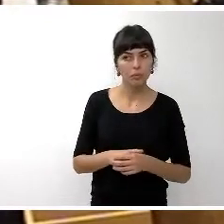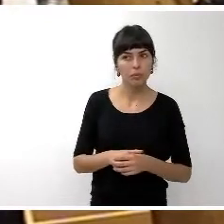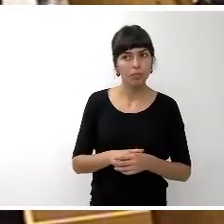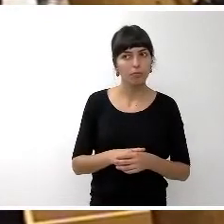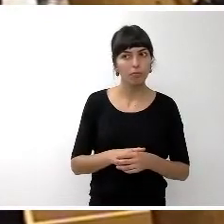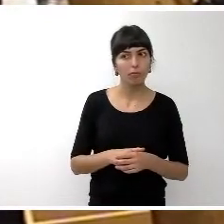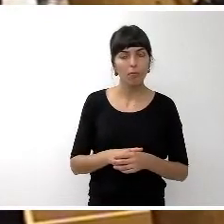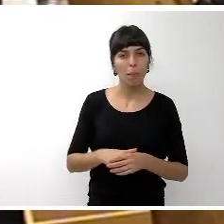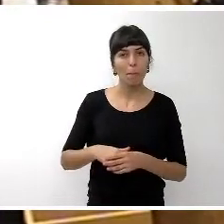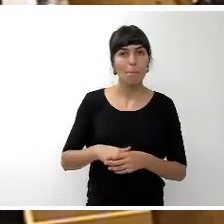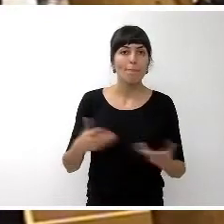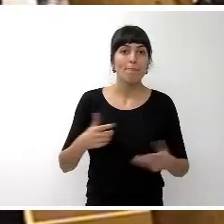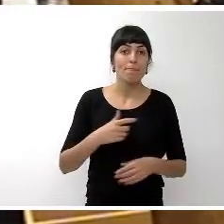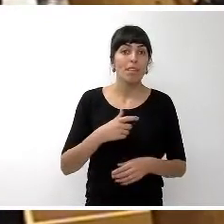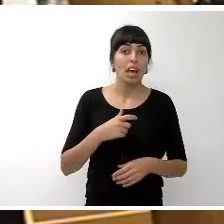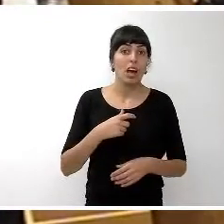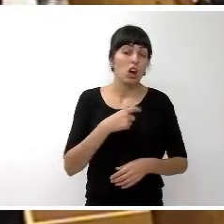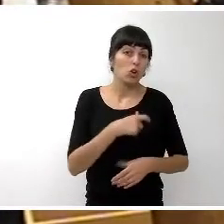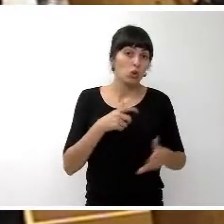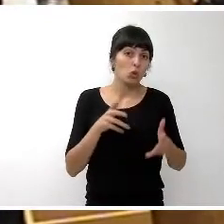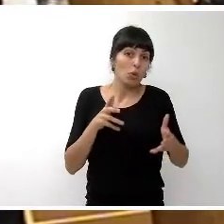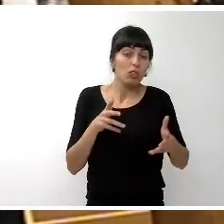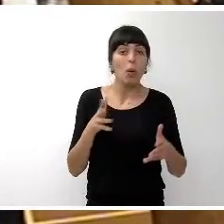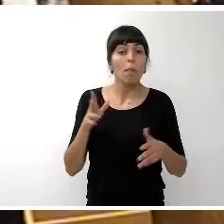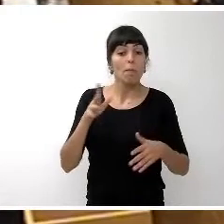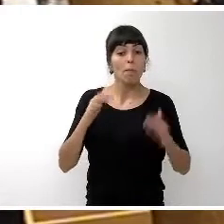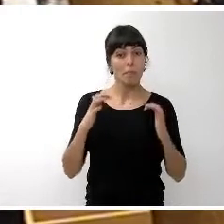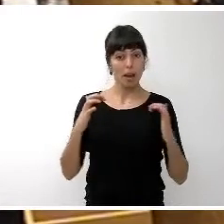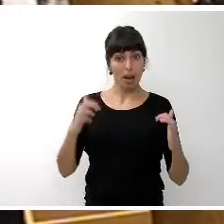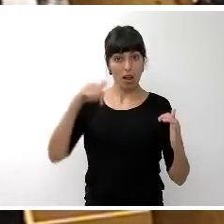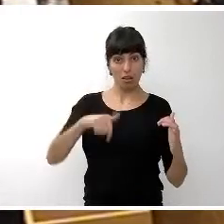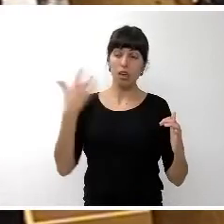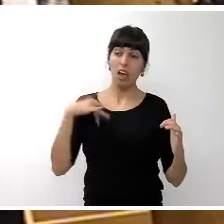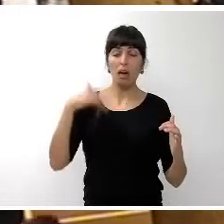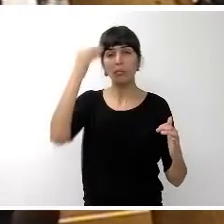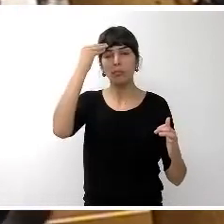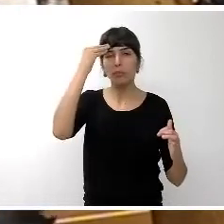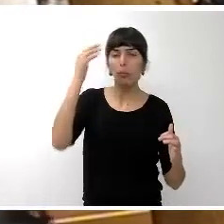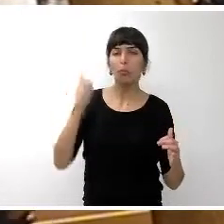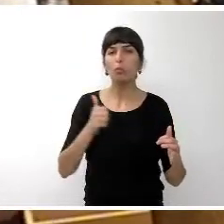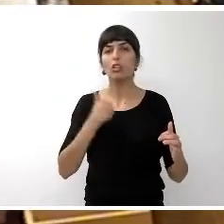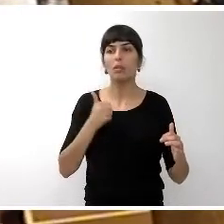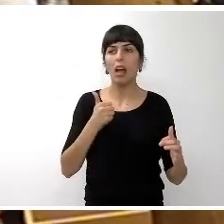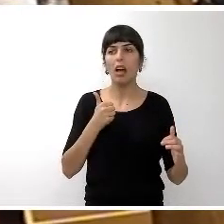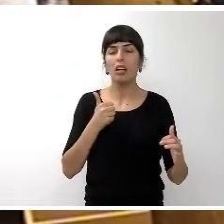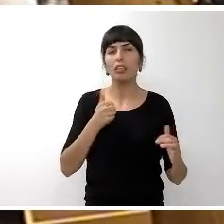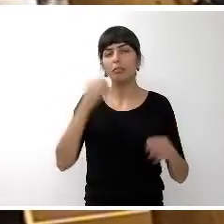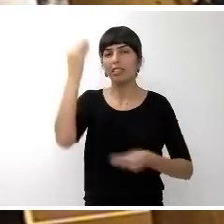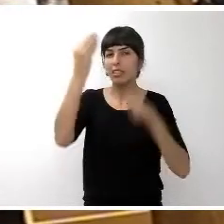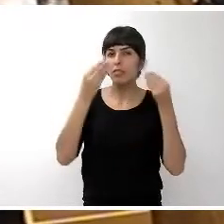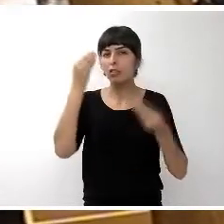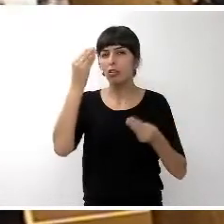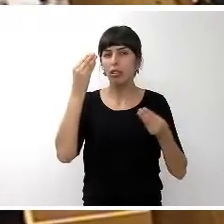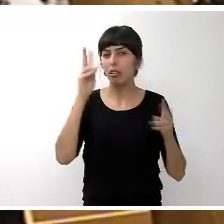En la comisión plenaria ya se planteó la posibilidad de estudiar o reflexionar